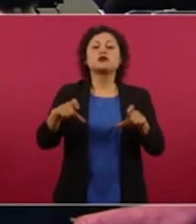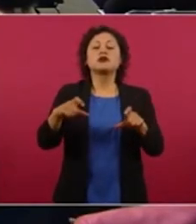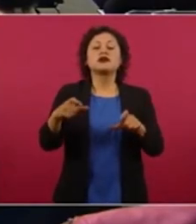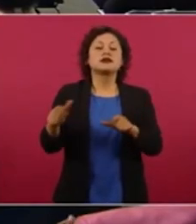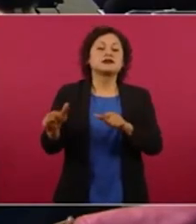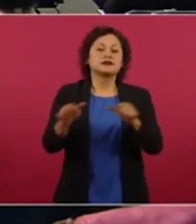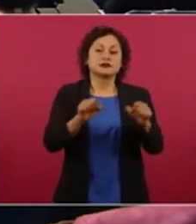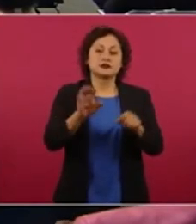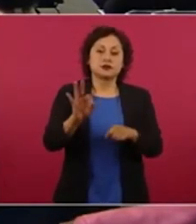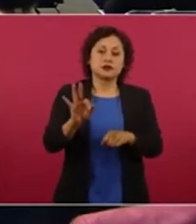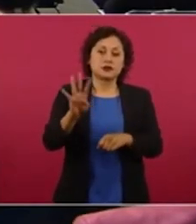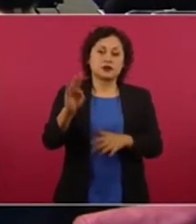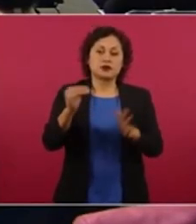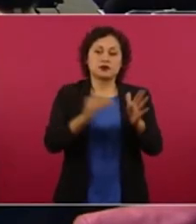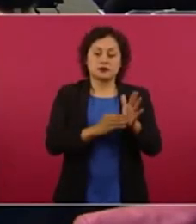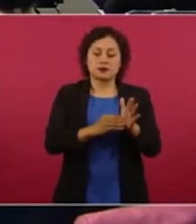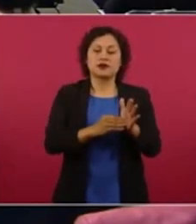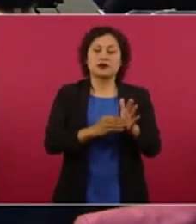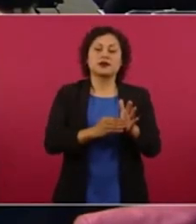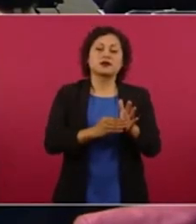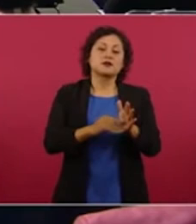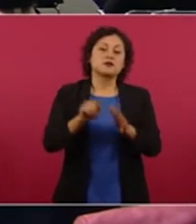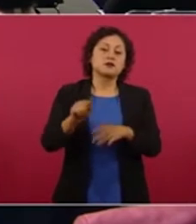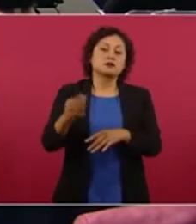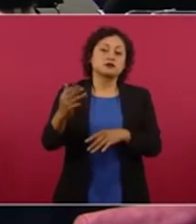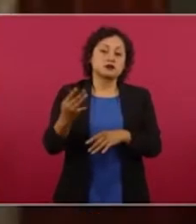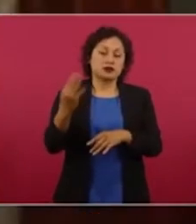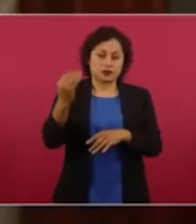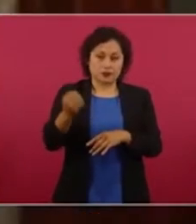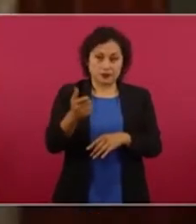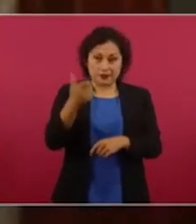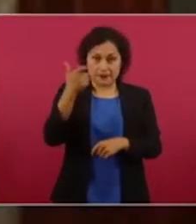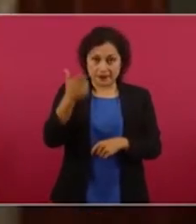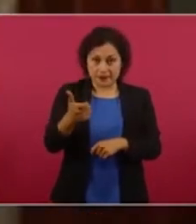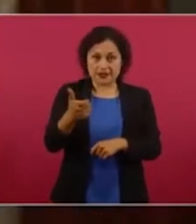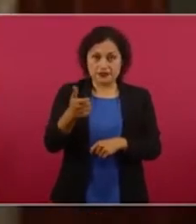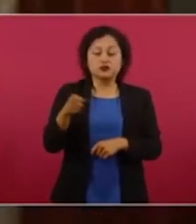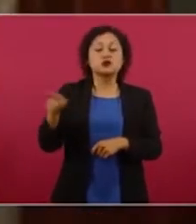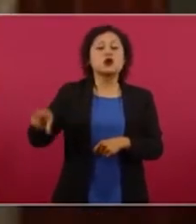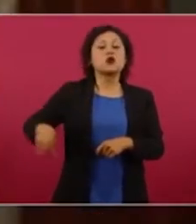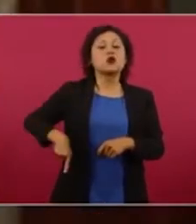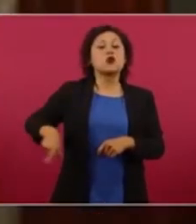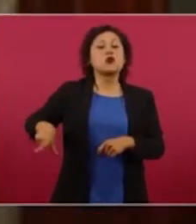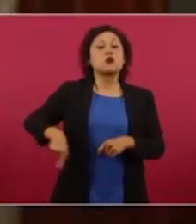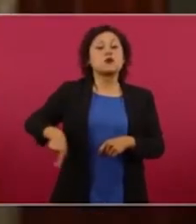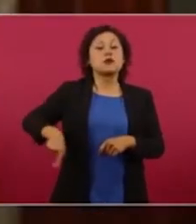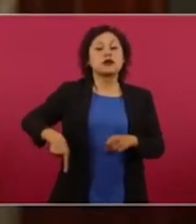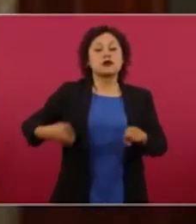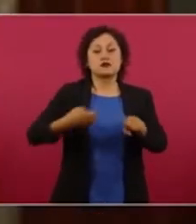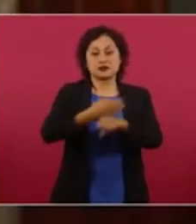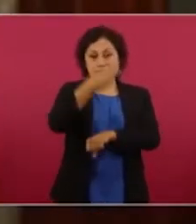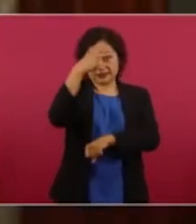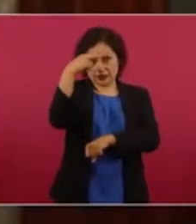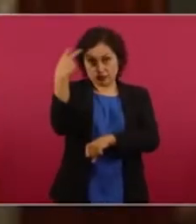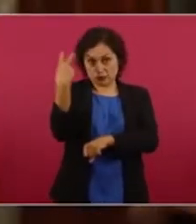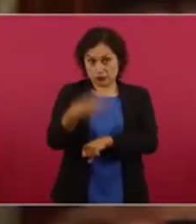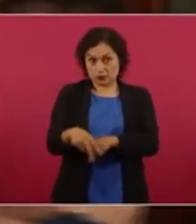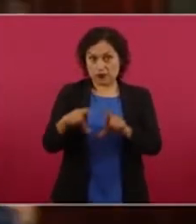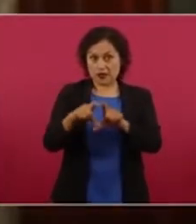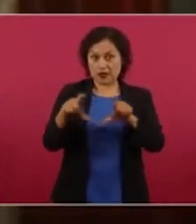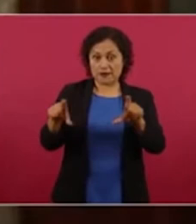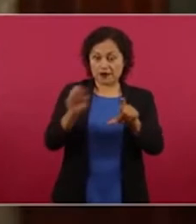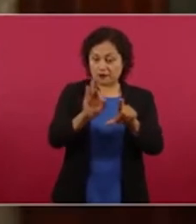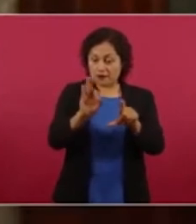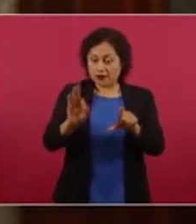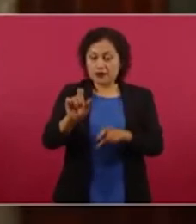442.59 pesos del gobierno del Estado de México con fecha 20 de